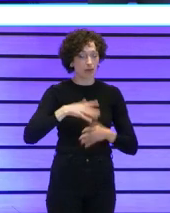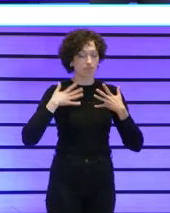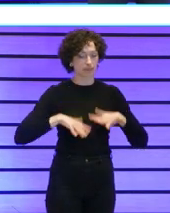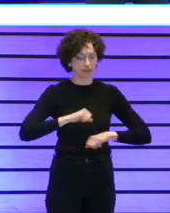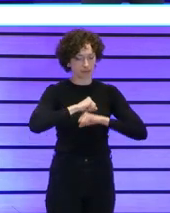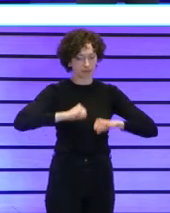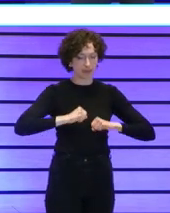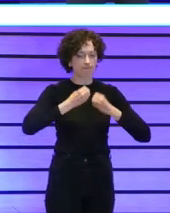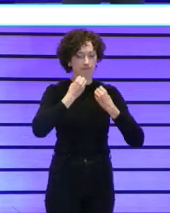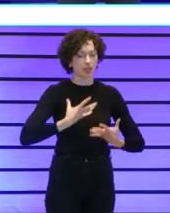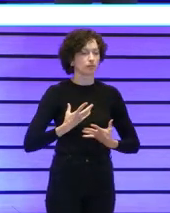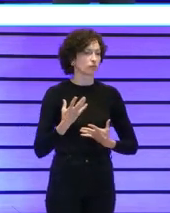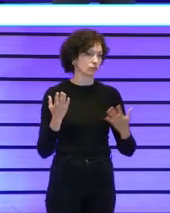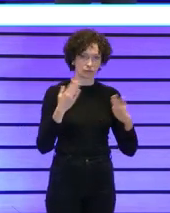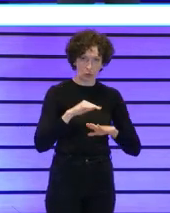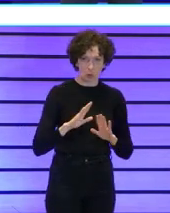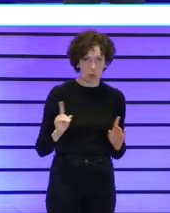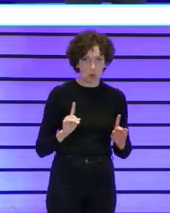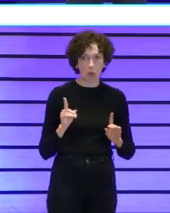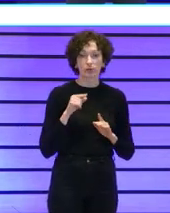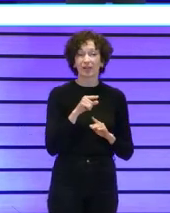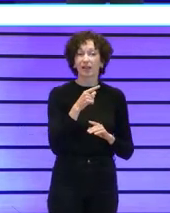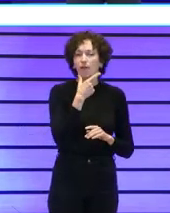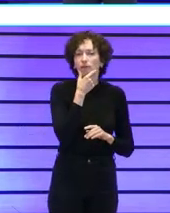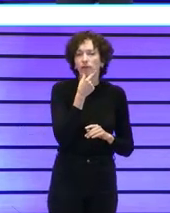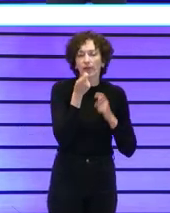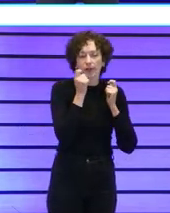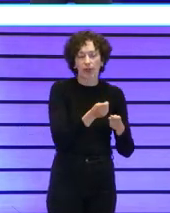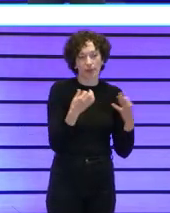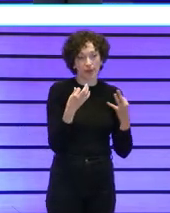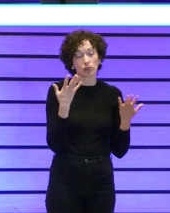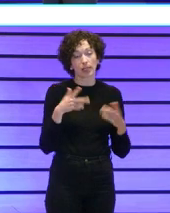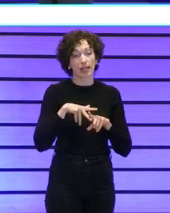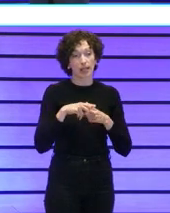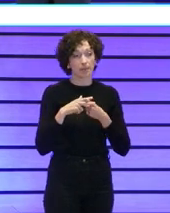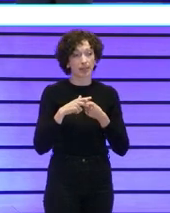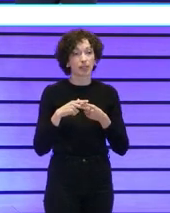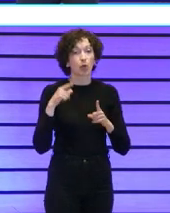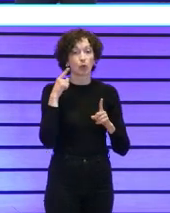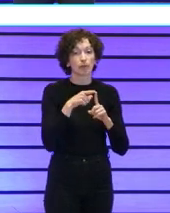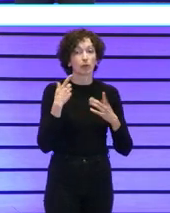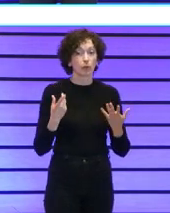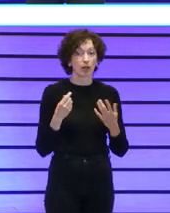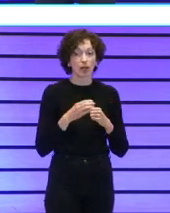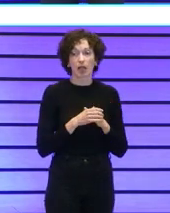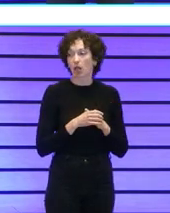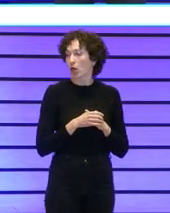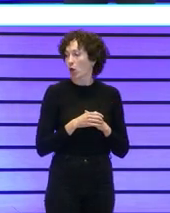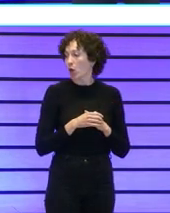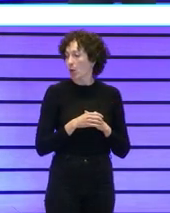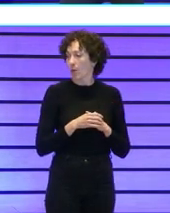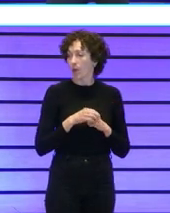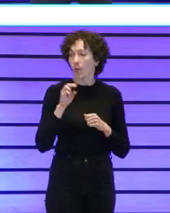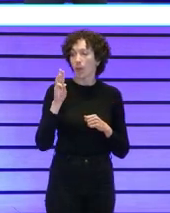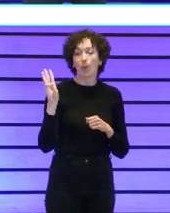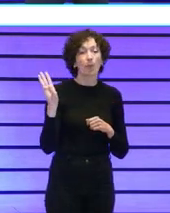entonces había que esto tenía que ser fácil entonces recurrimos a una herramienta que es el Power BI no sé si lo conocéis